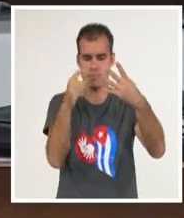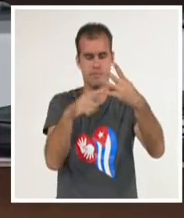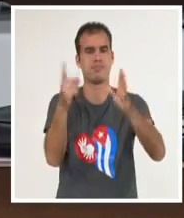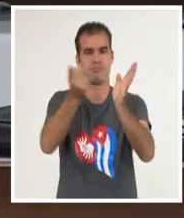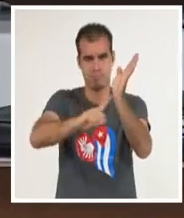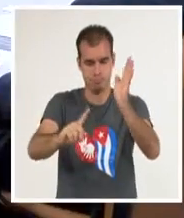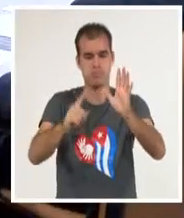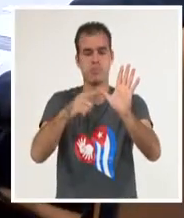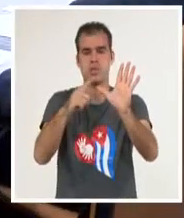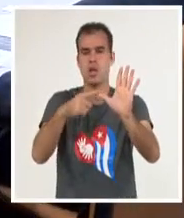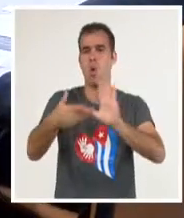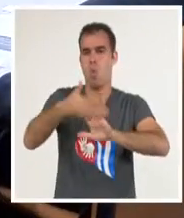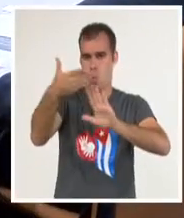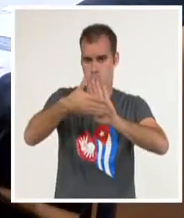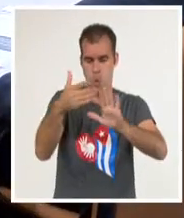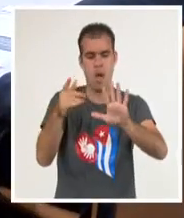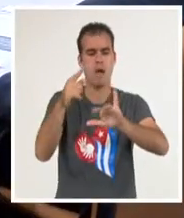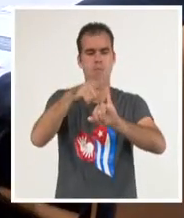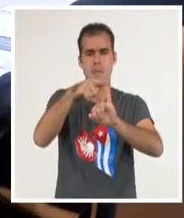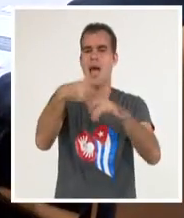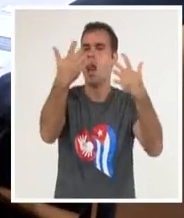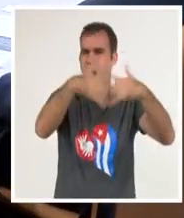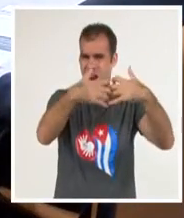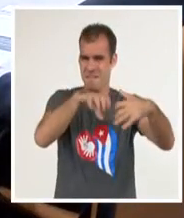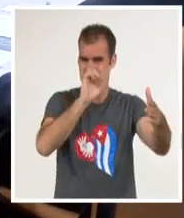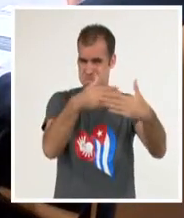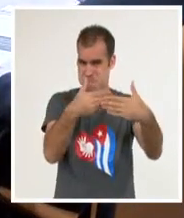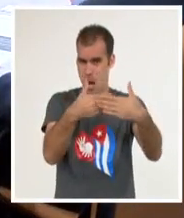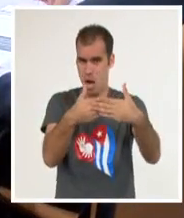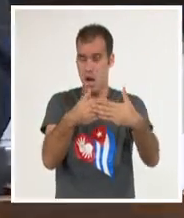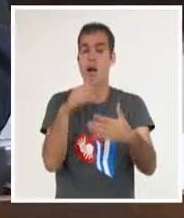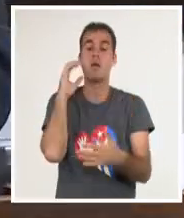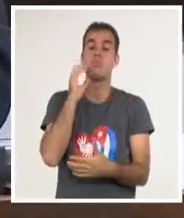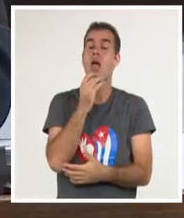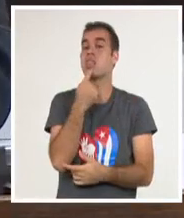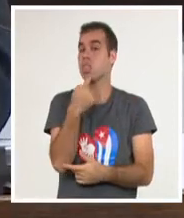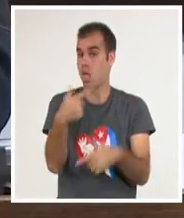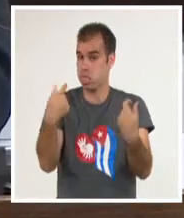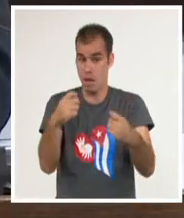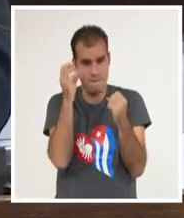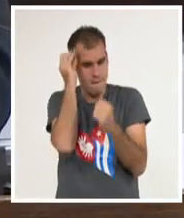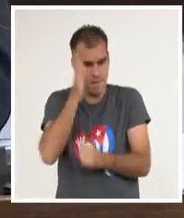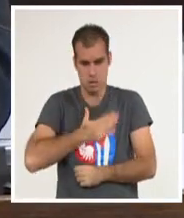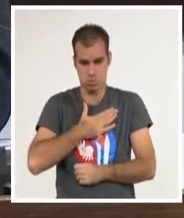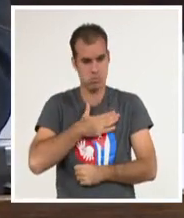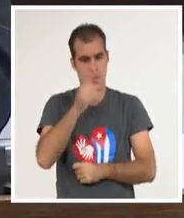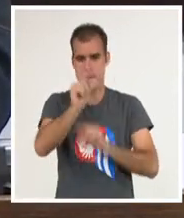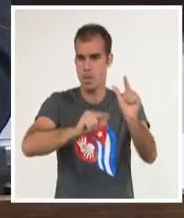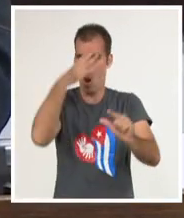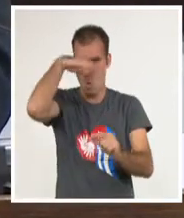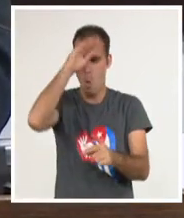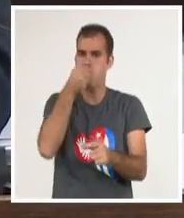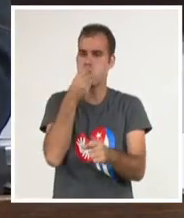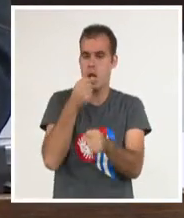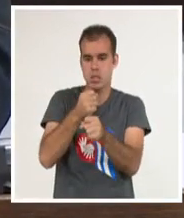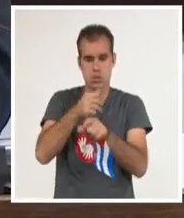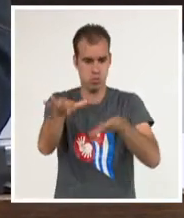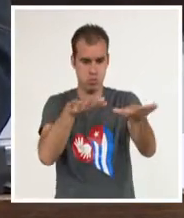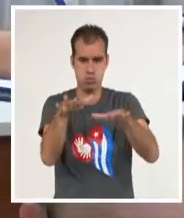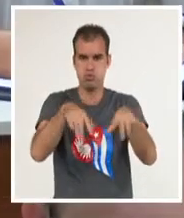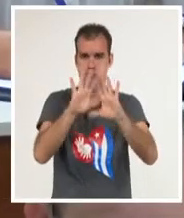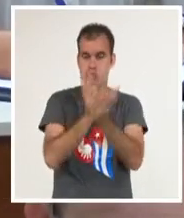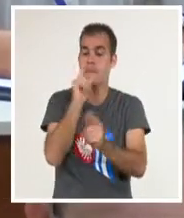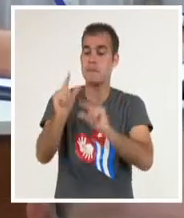construcción e industrias, Marrero Cruz llamó a tener más iniciativa por la parte cubana, así como a una mejor preparación de nuestros